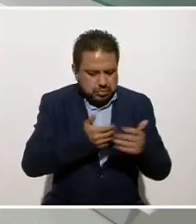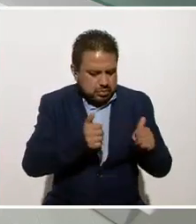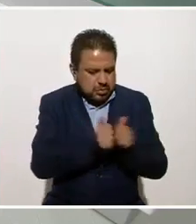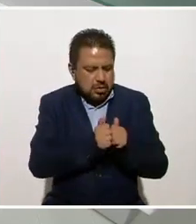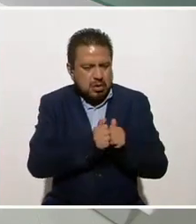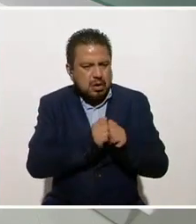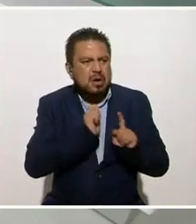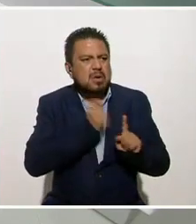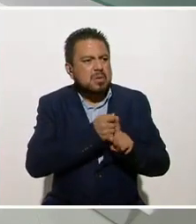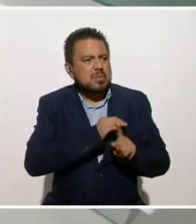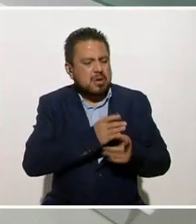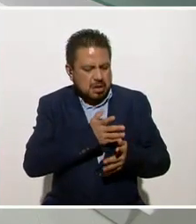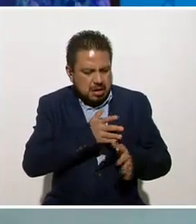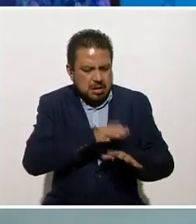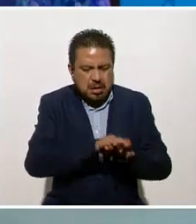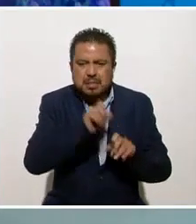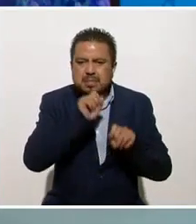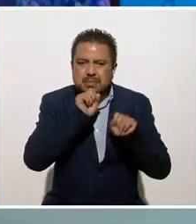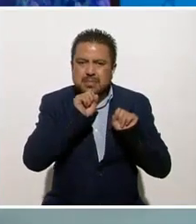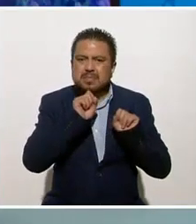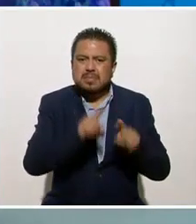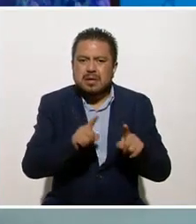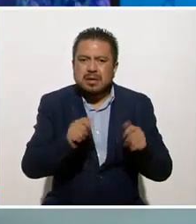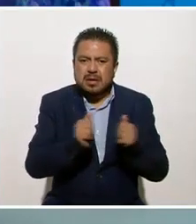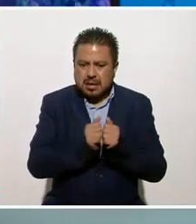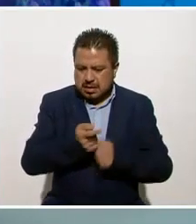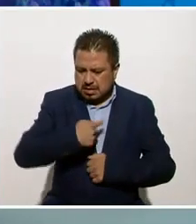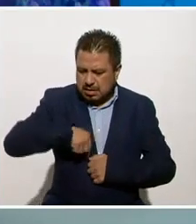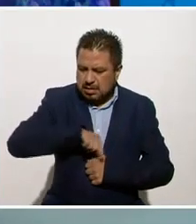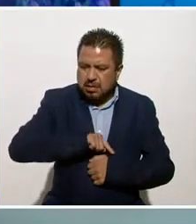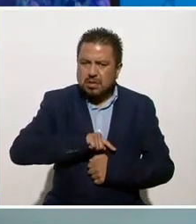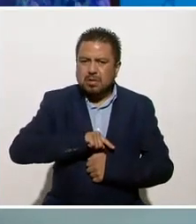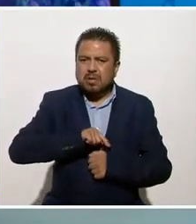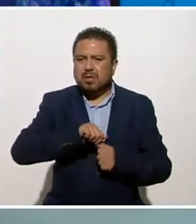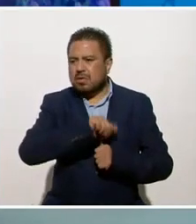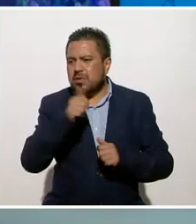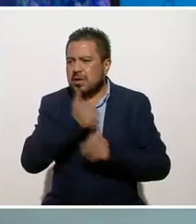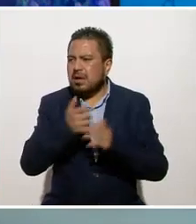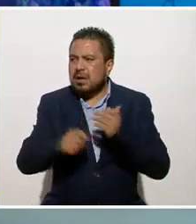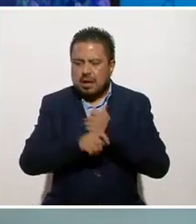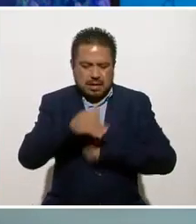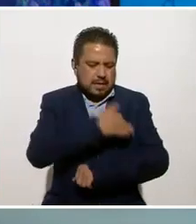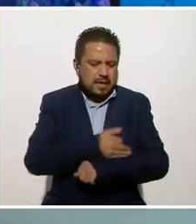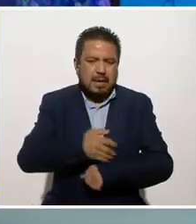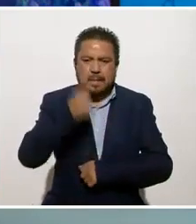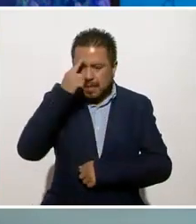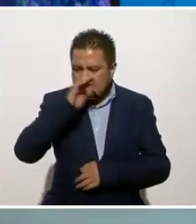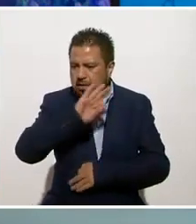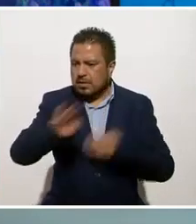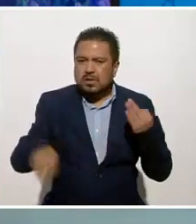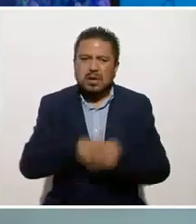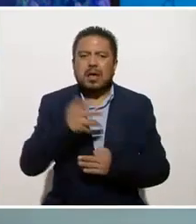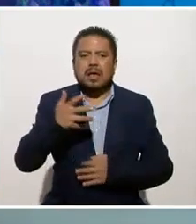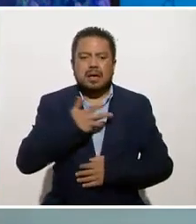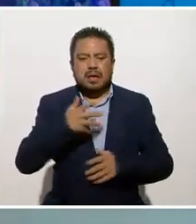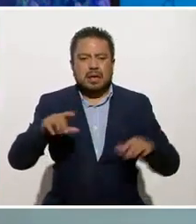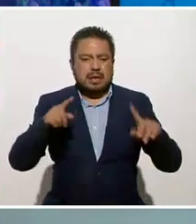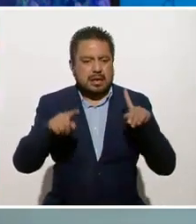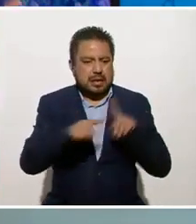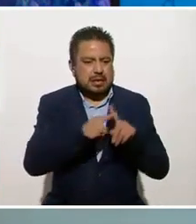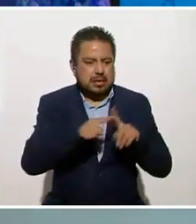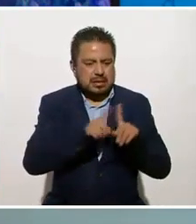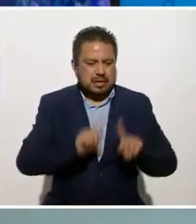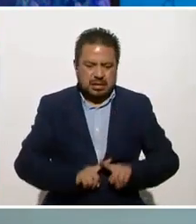¿Y cómo podemos integrar también a la otra parte de la familia para que todos tengamos esta actitud